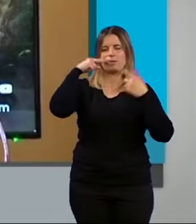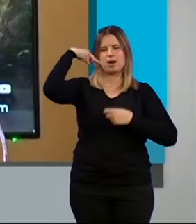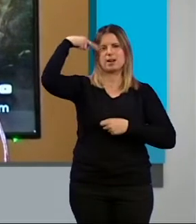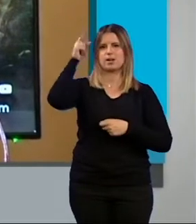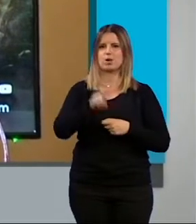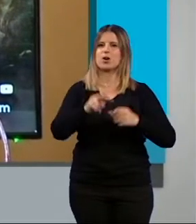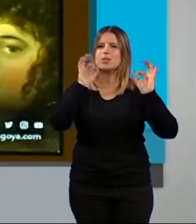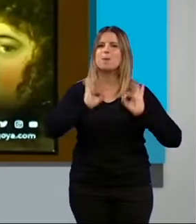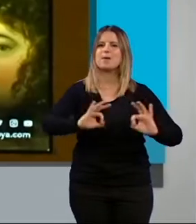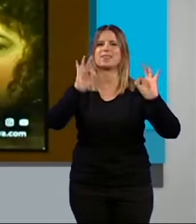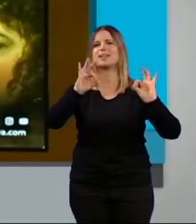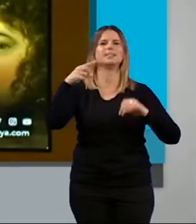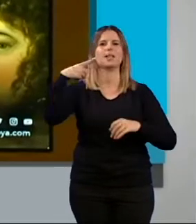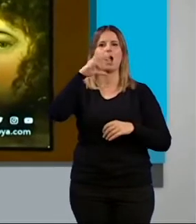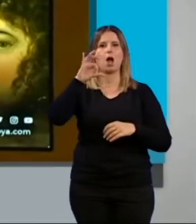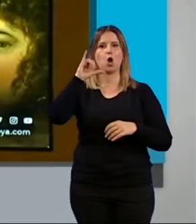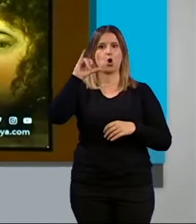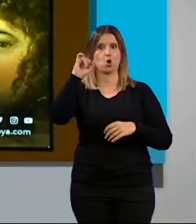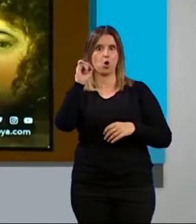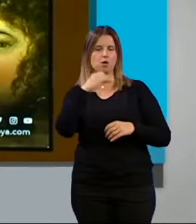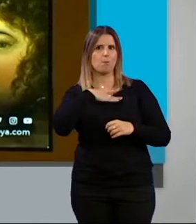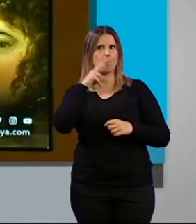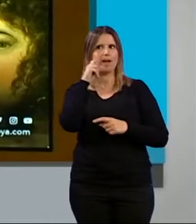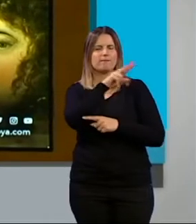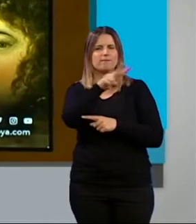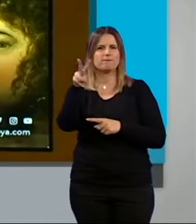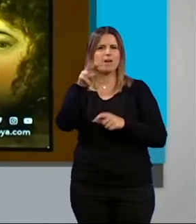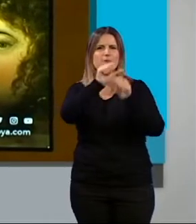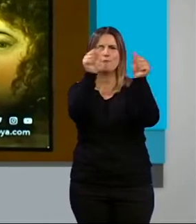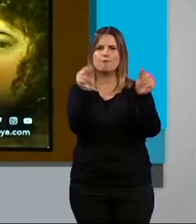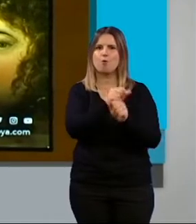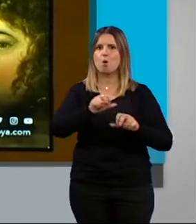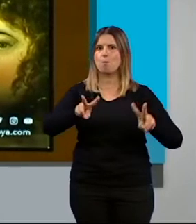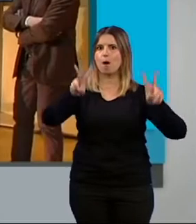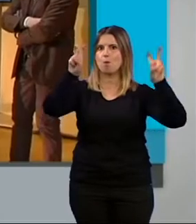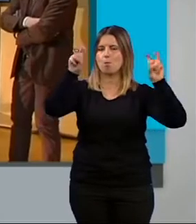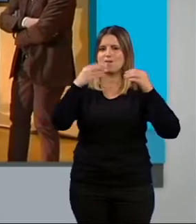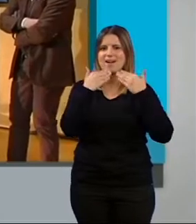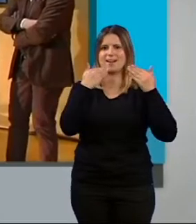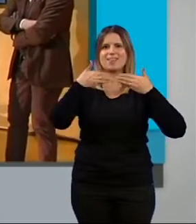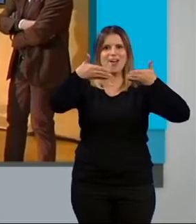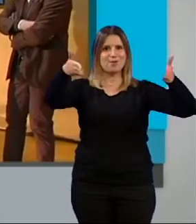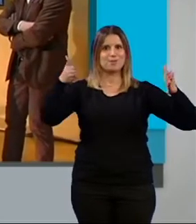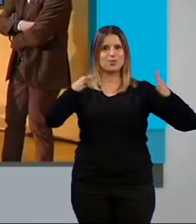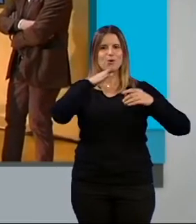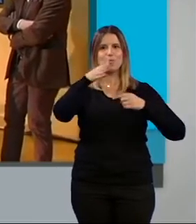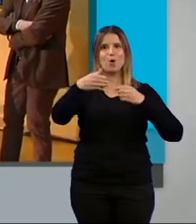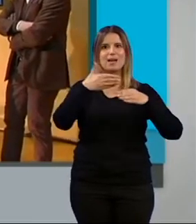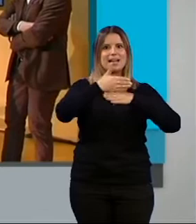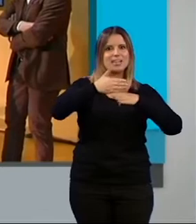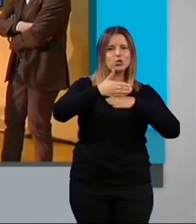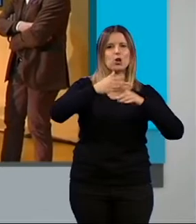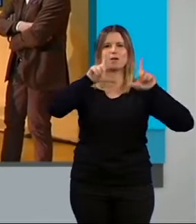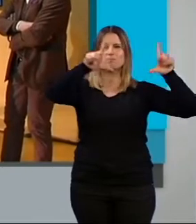especialistas en Goya. La obra de Goya podrá verse de una forma completamente nueva gracias a esta exposición en la que los cartones para